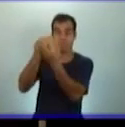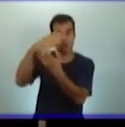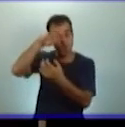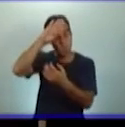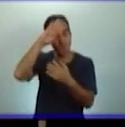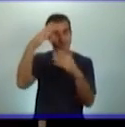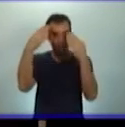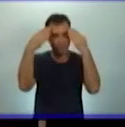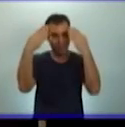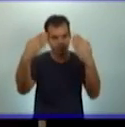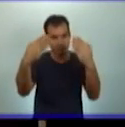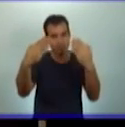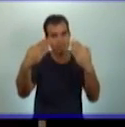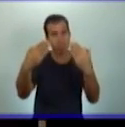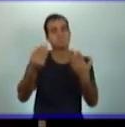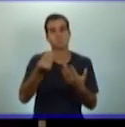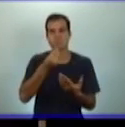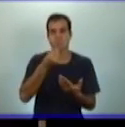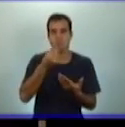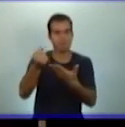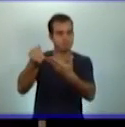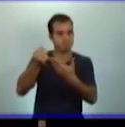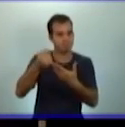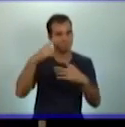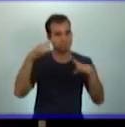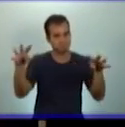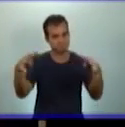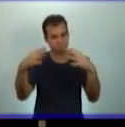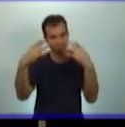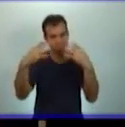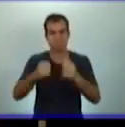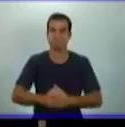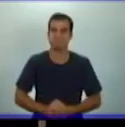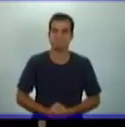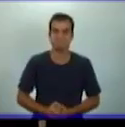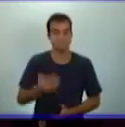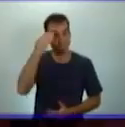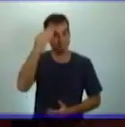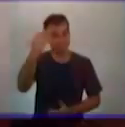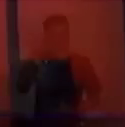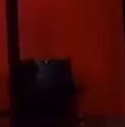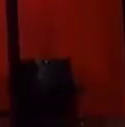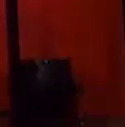Muchas gracias por permitirnos entrar en su hogar. Chao.